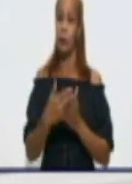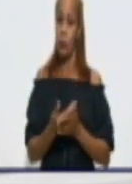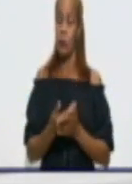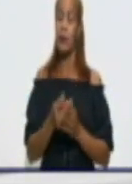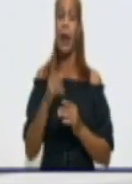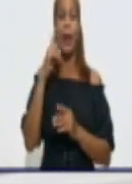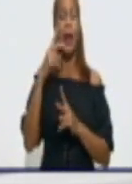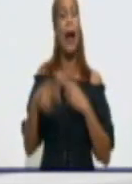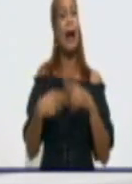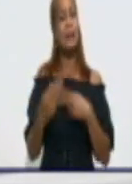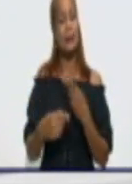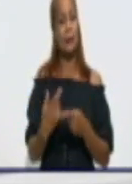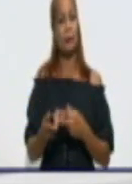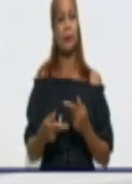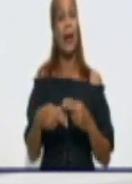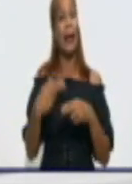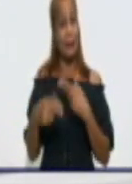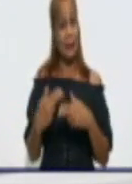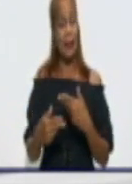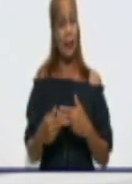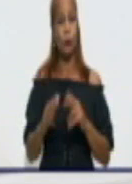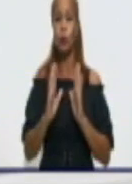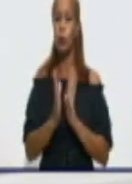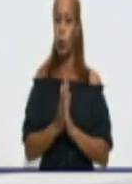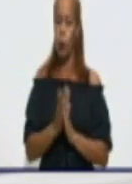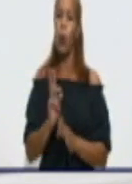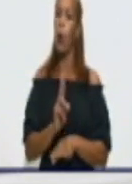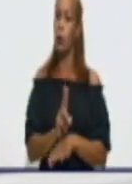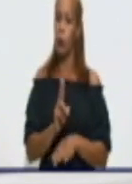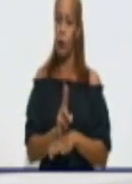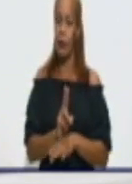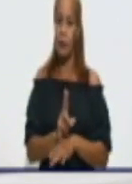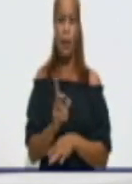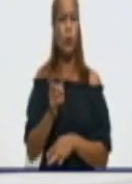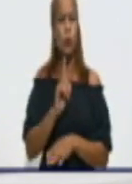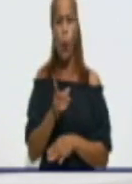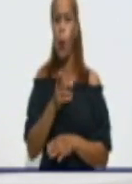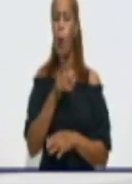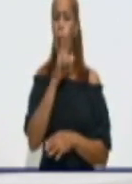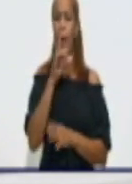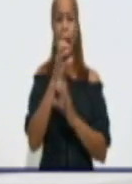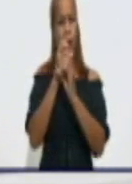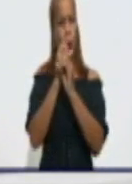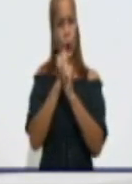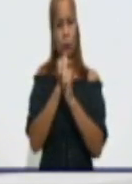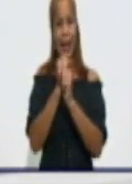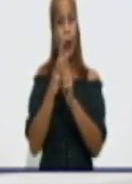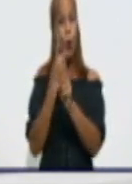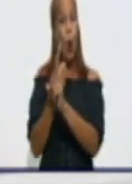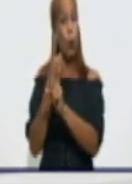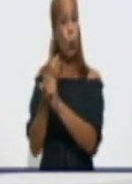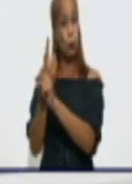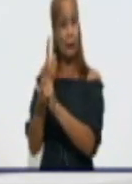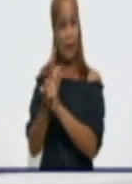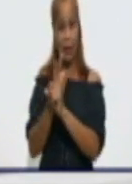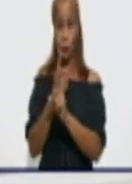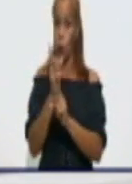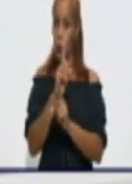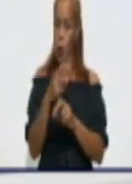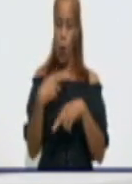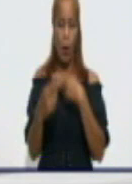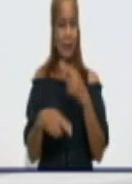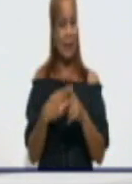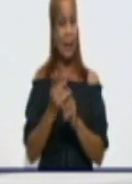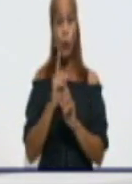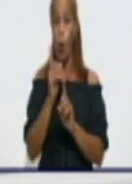no ocultar sintomatología al pesquisador, no ocultar los contactos cuando se haga la encuesta epidemiológica, es